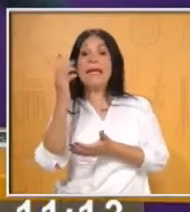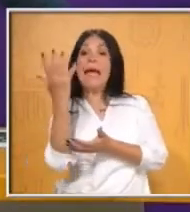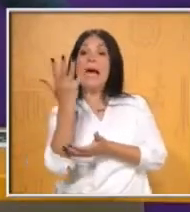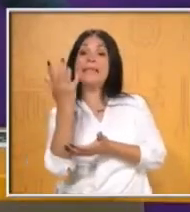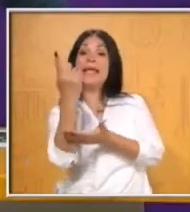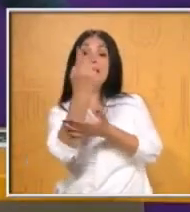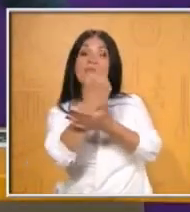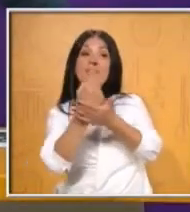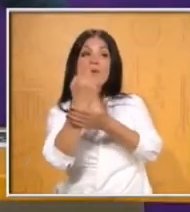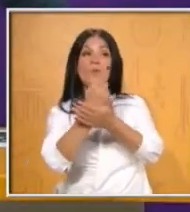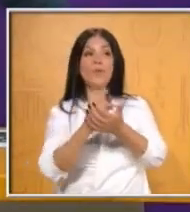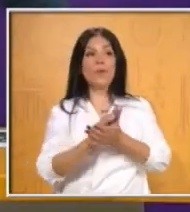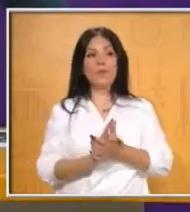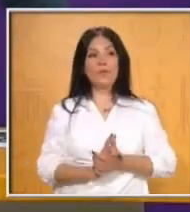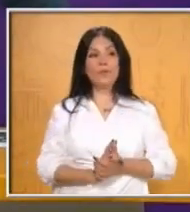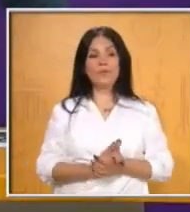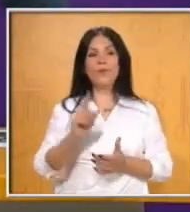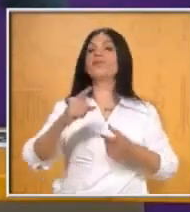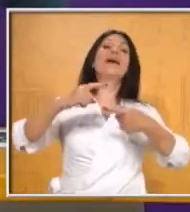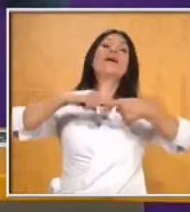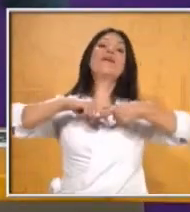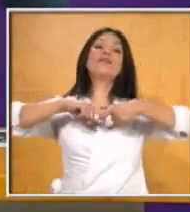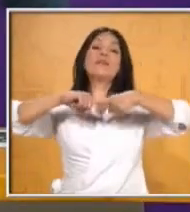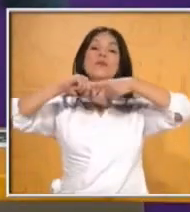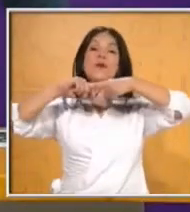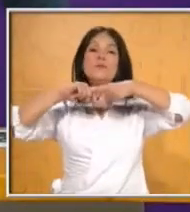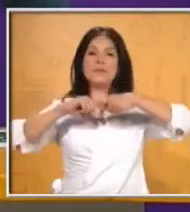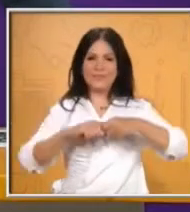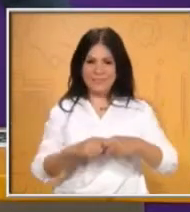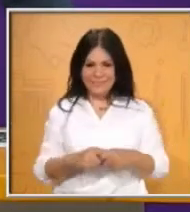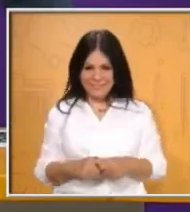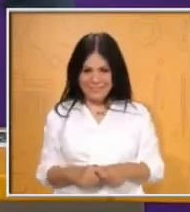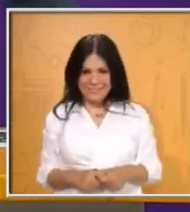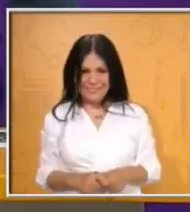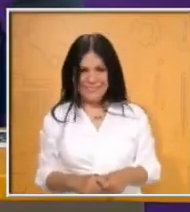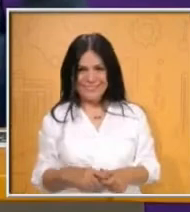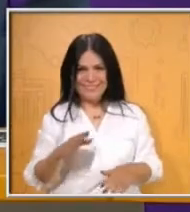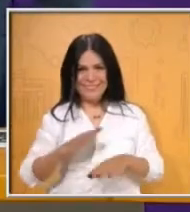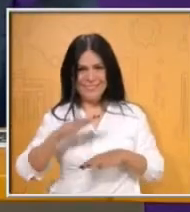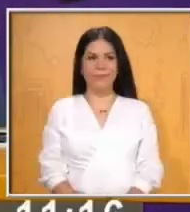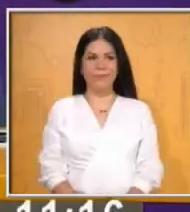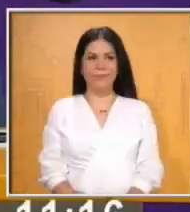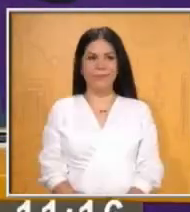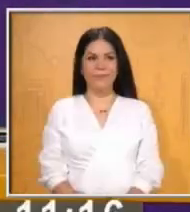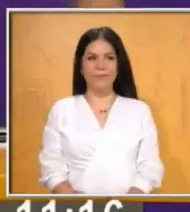regresamos. No te vayas. Continuamos con otra bonita asignatura.